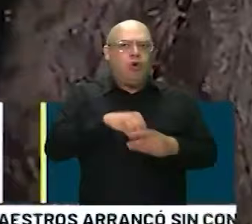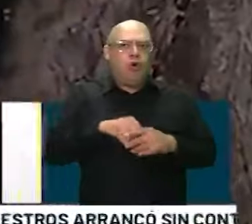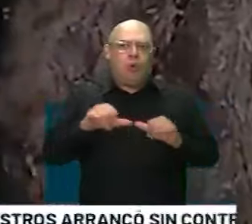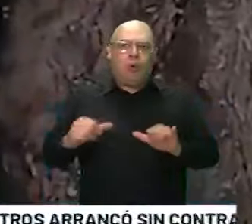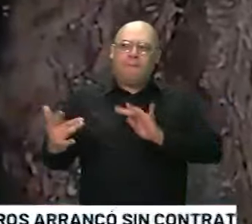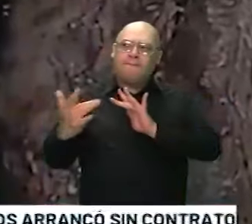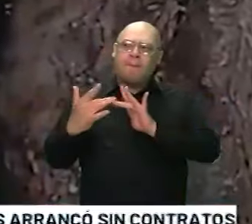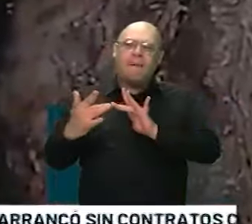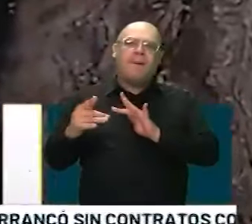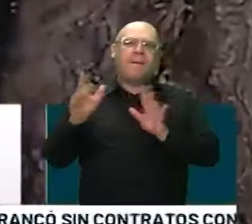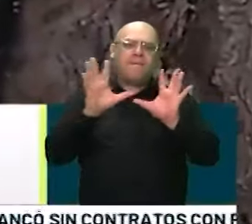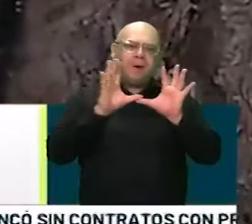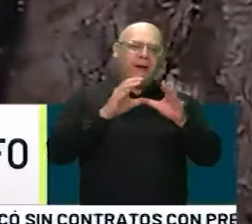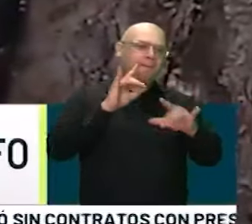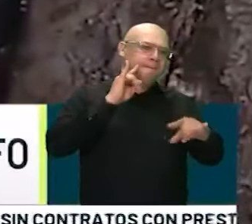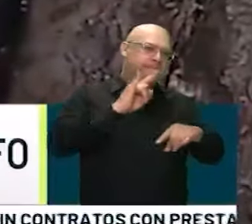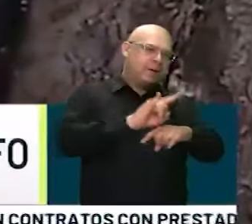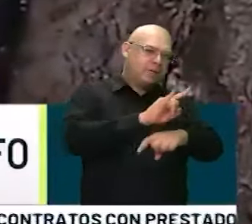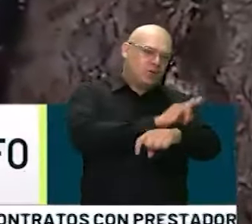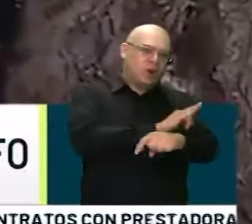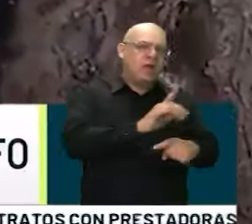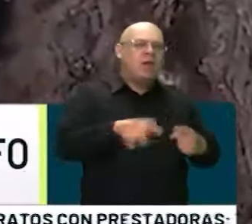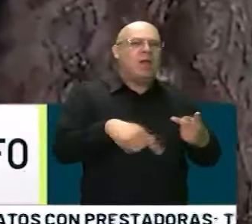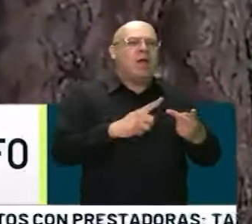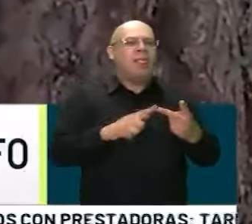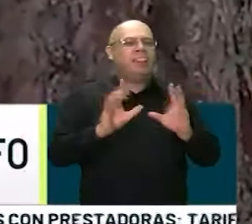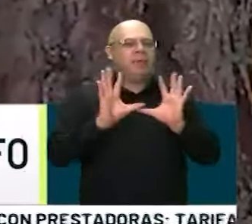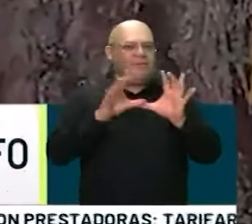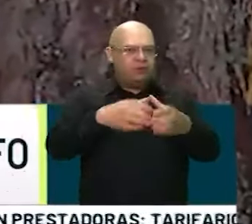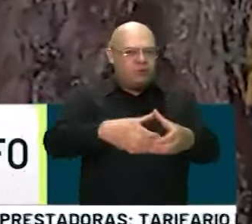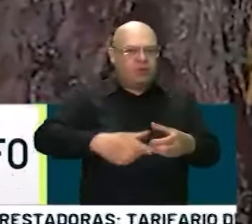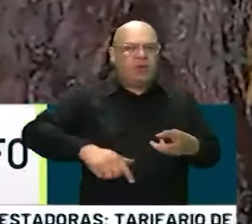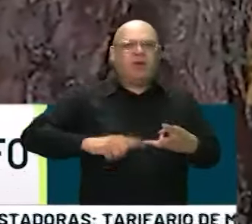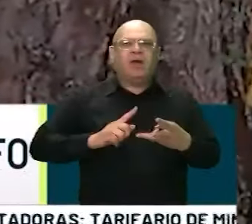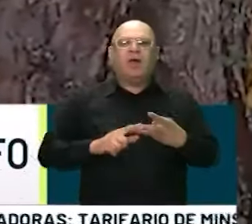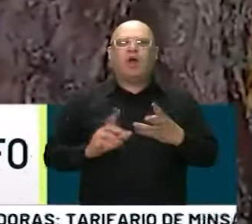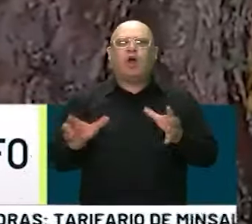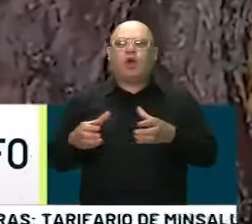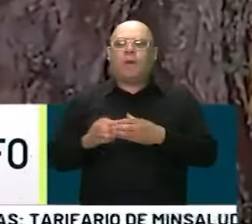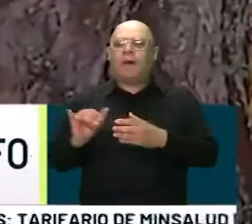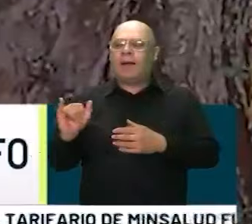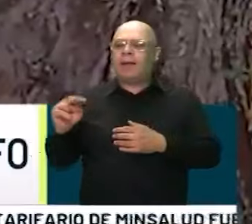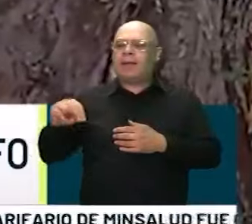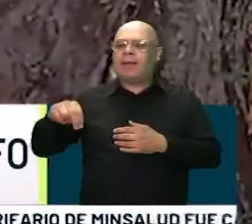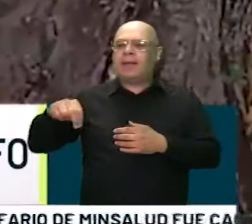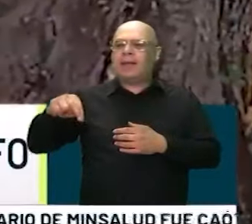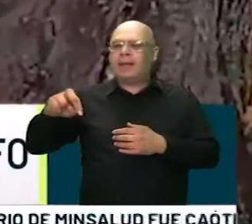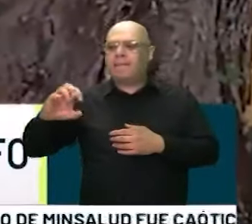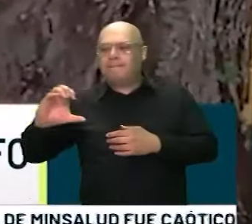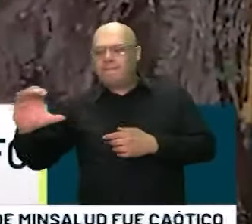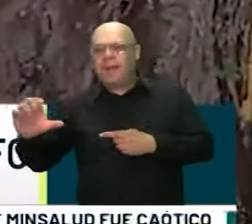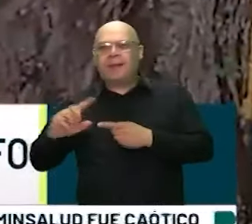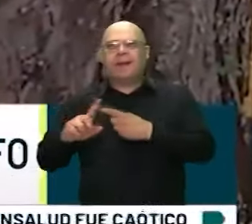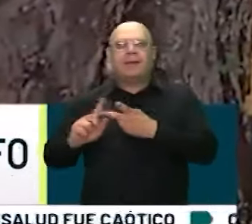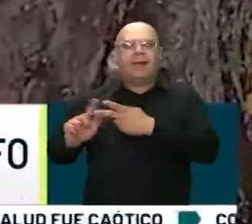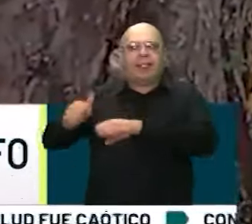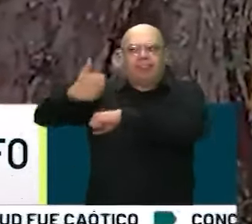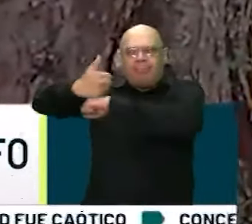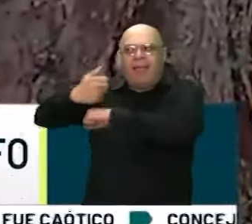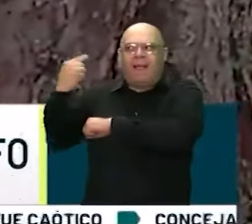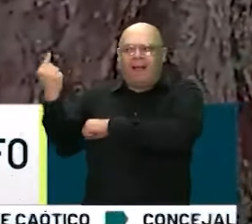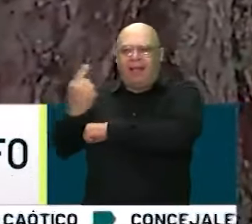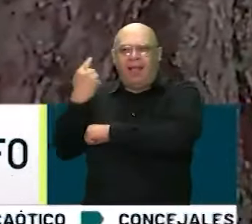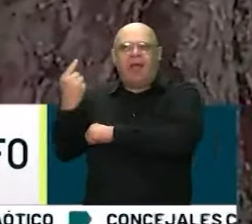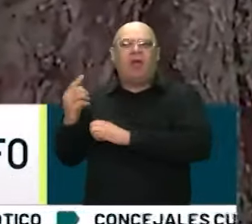personería, con la Defensoría, con la Dirección Regional del INPEC, con la Dirección General, con la USPEC e incluso con la